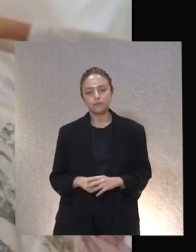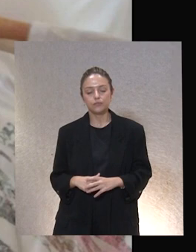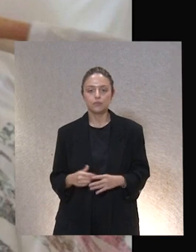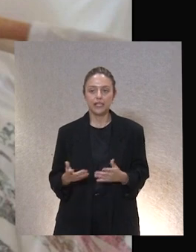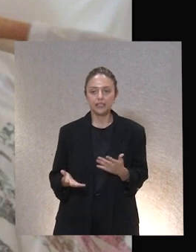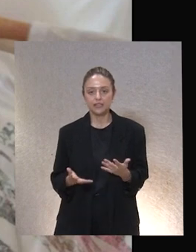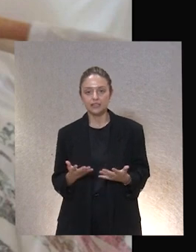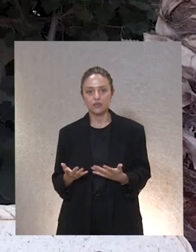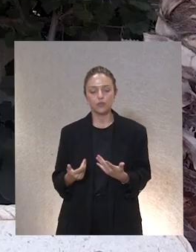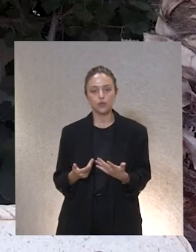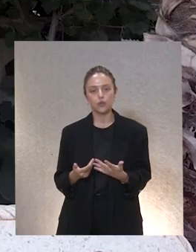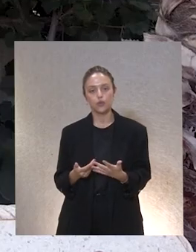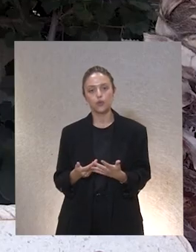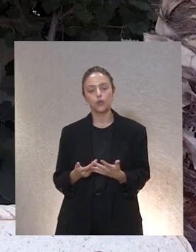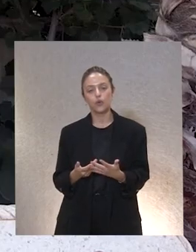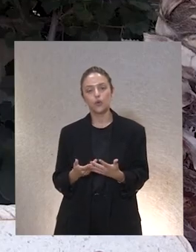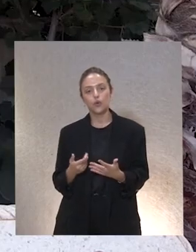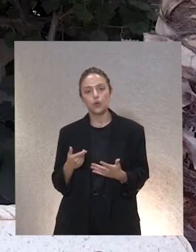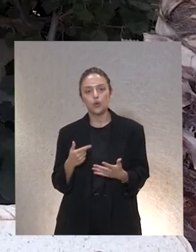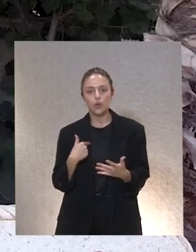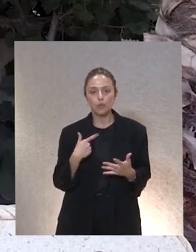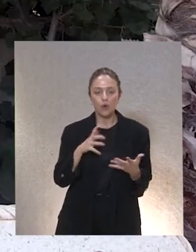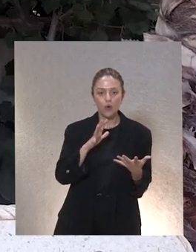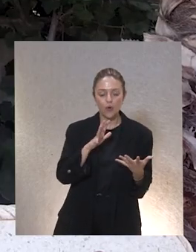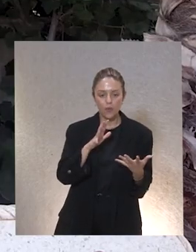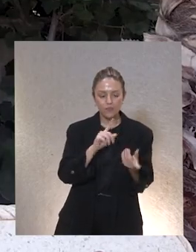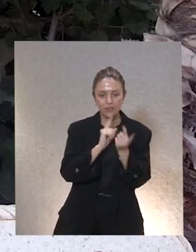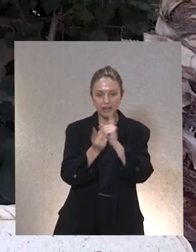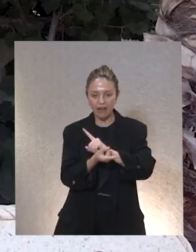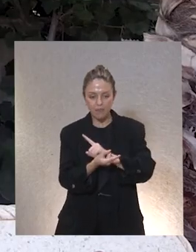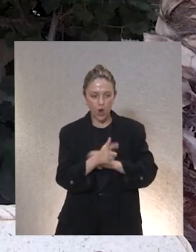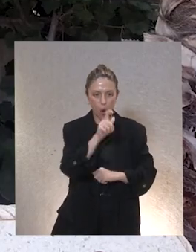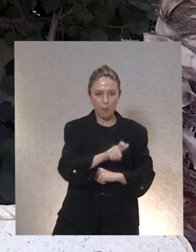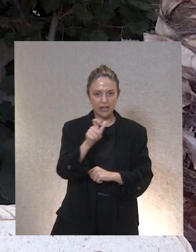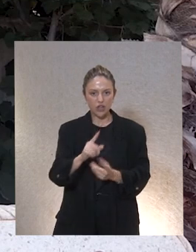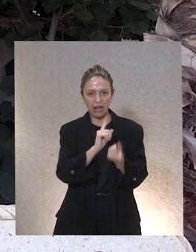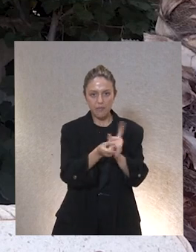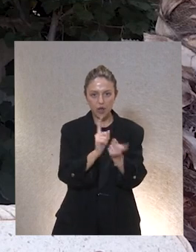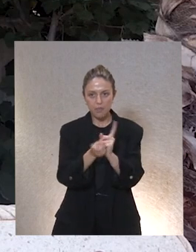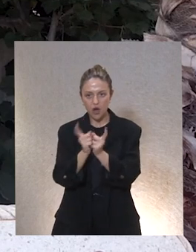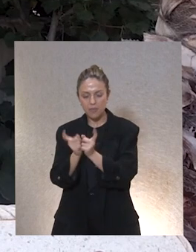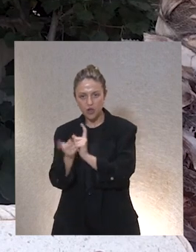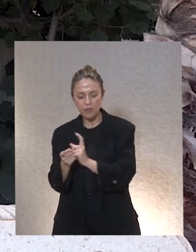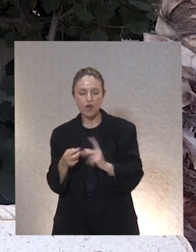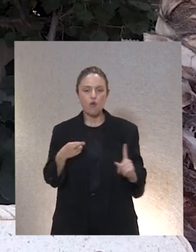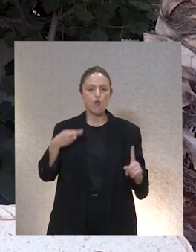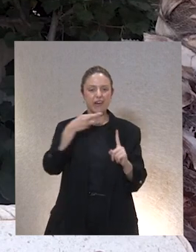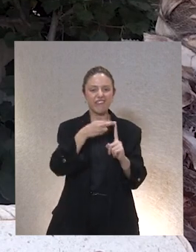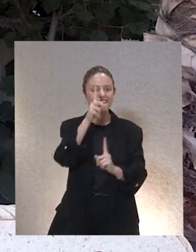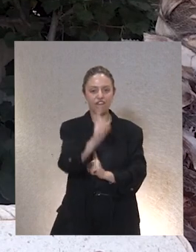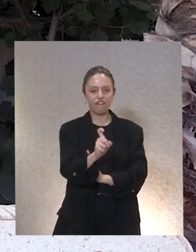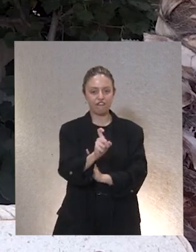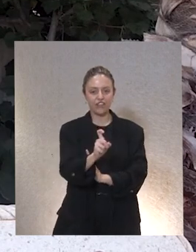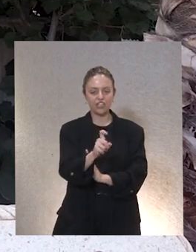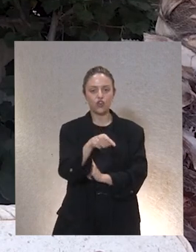un poquito para que no hubiera tanto el cúmulo pues eso que vamos pasando tantas personas por su vida como que tuviera un referente se